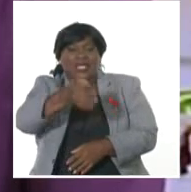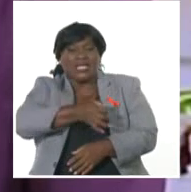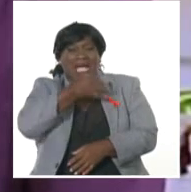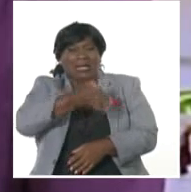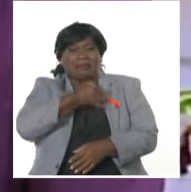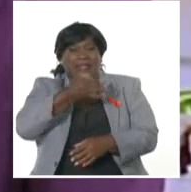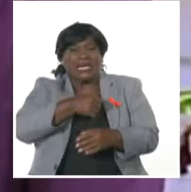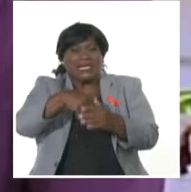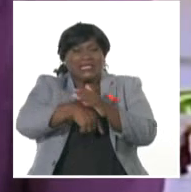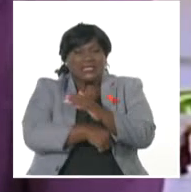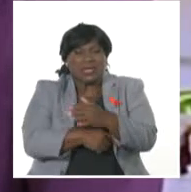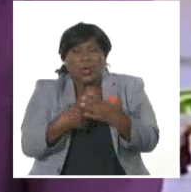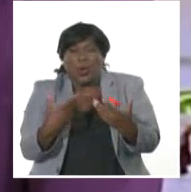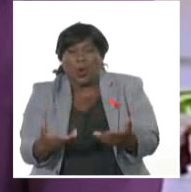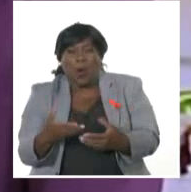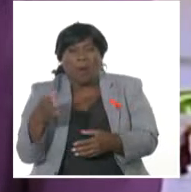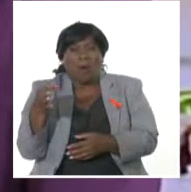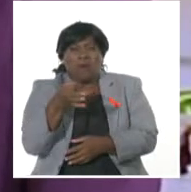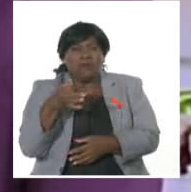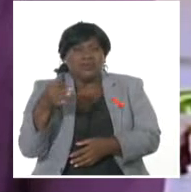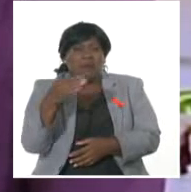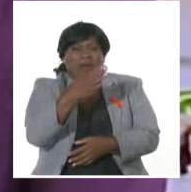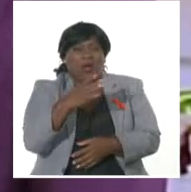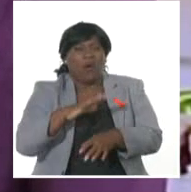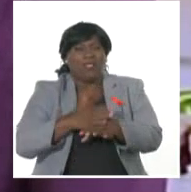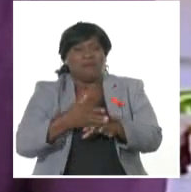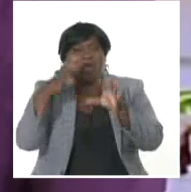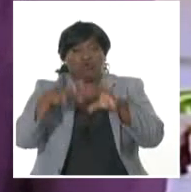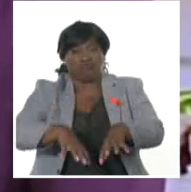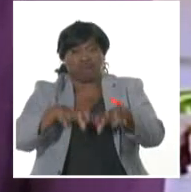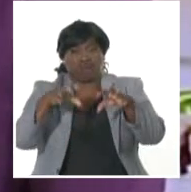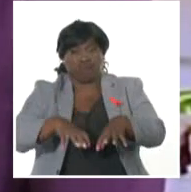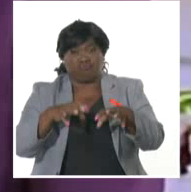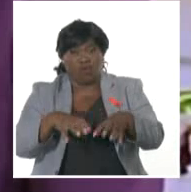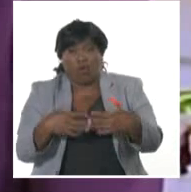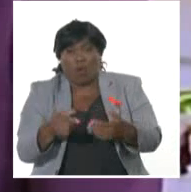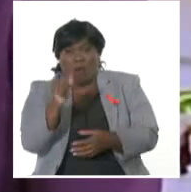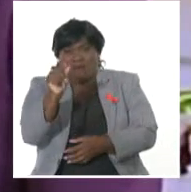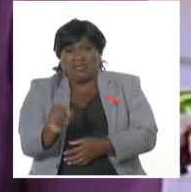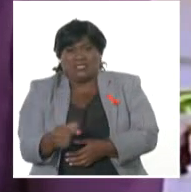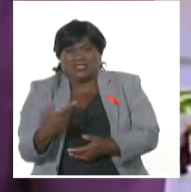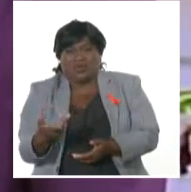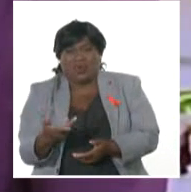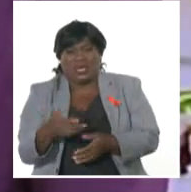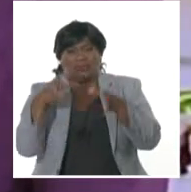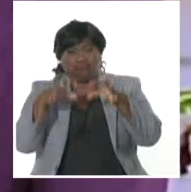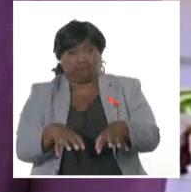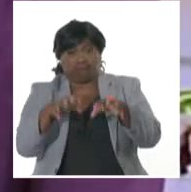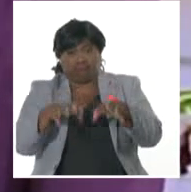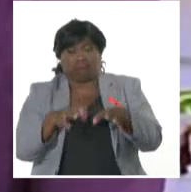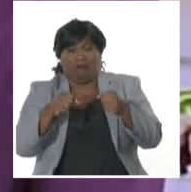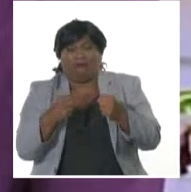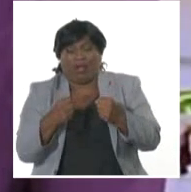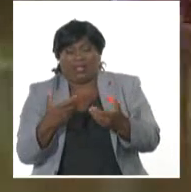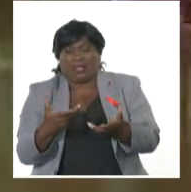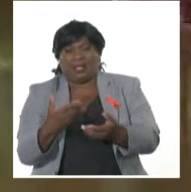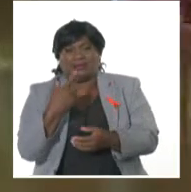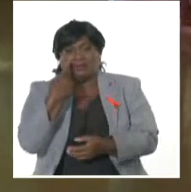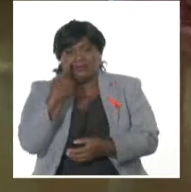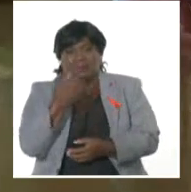otros detalles de lo que ha acontecido y cómo están los baracuesos tras esas intensas precipitaciones. Yendri.